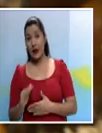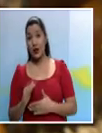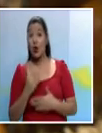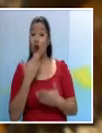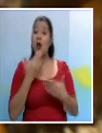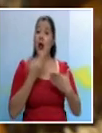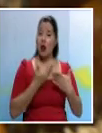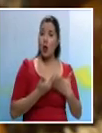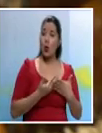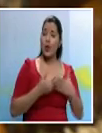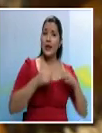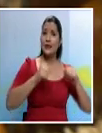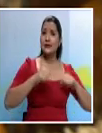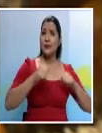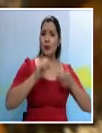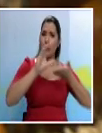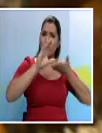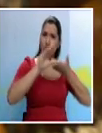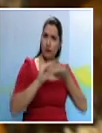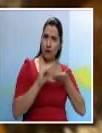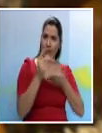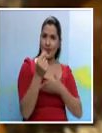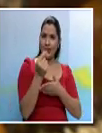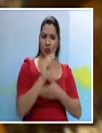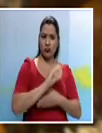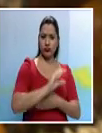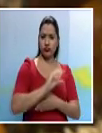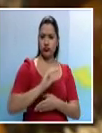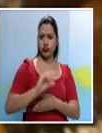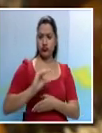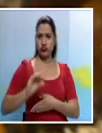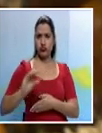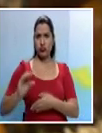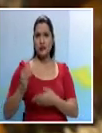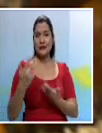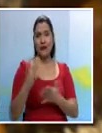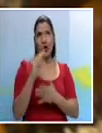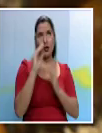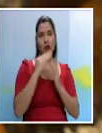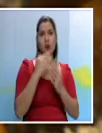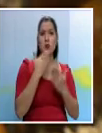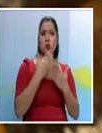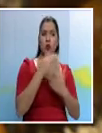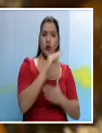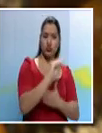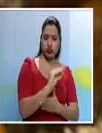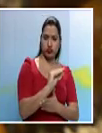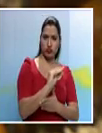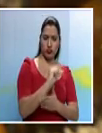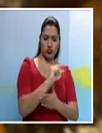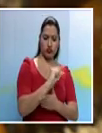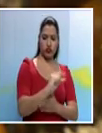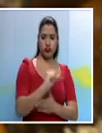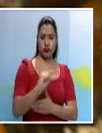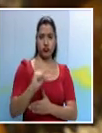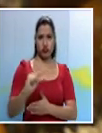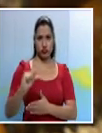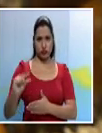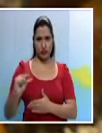permanentemente el monto de contribución del Estado a las campañas políticas del punto 19 del PIB al punto 11.